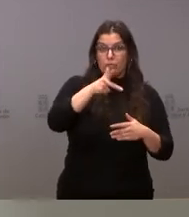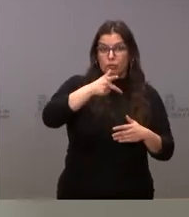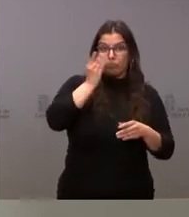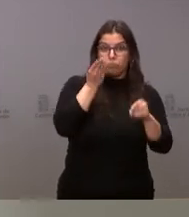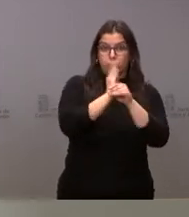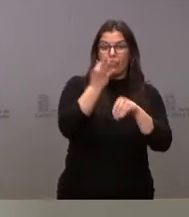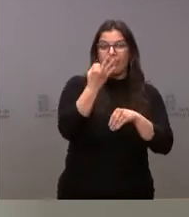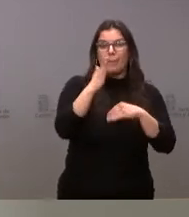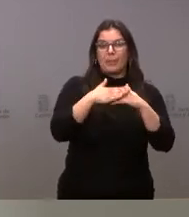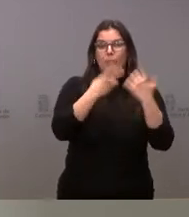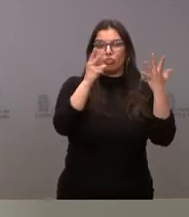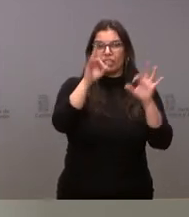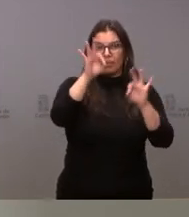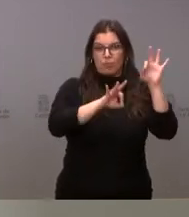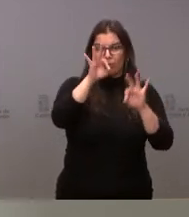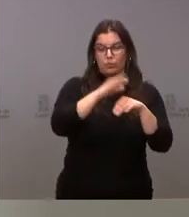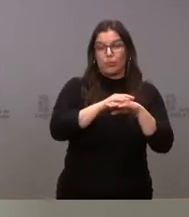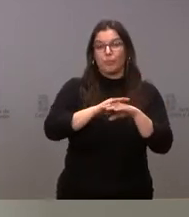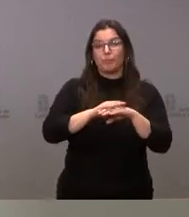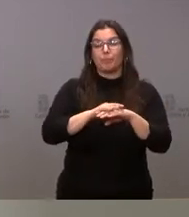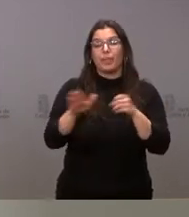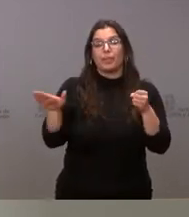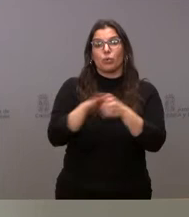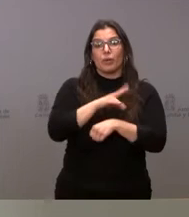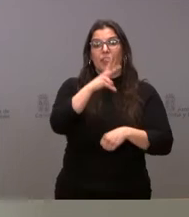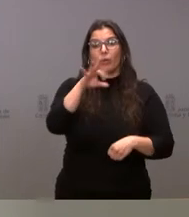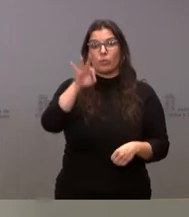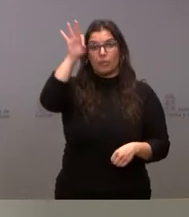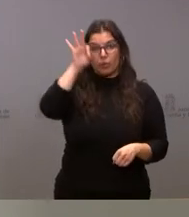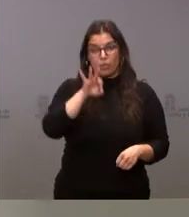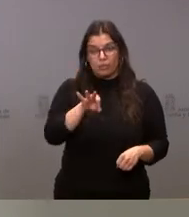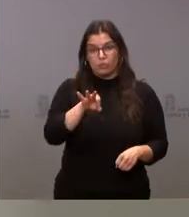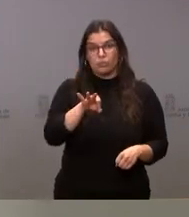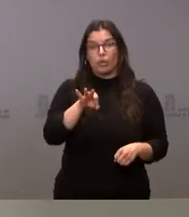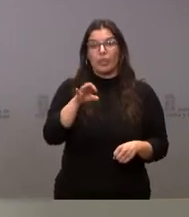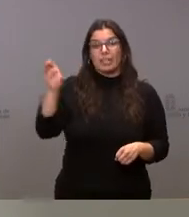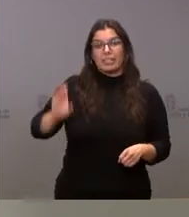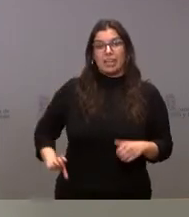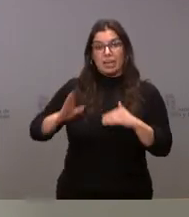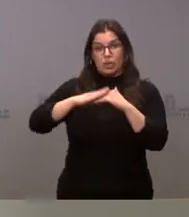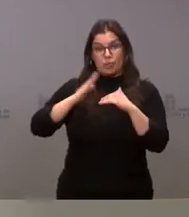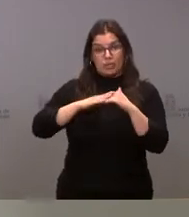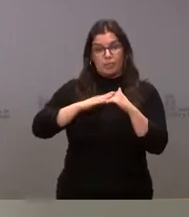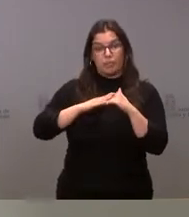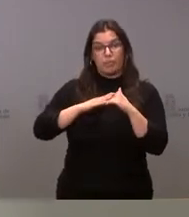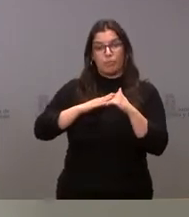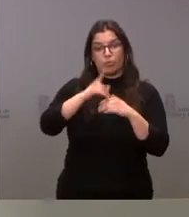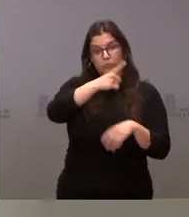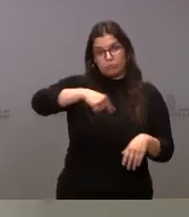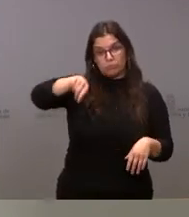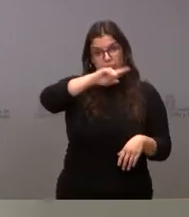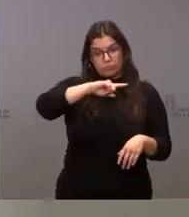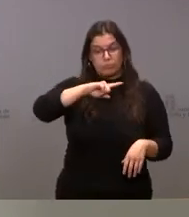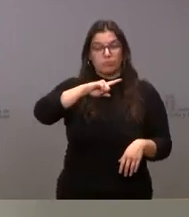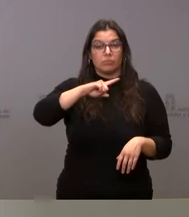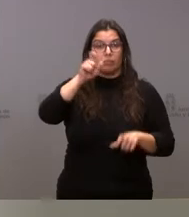del 70%. Las ayudas van a financiar el 50% del salario mínimo interprofesional de estas personas con